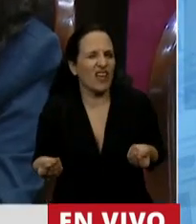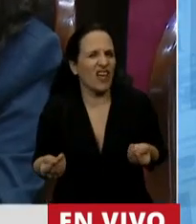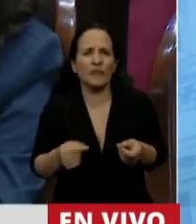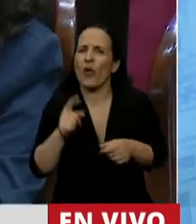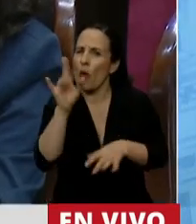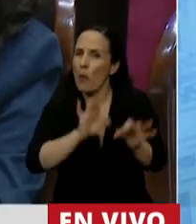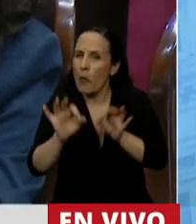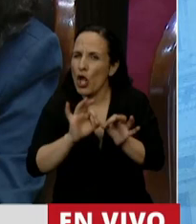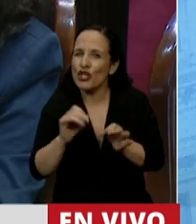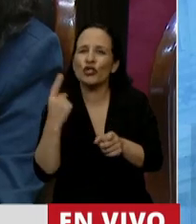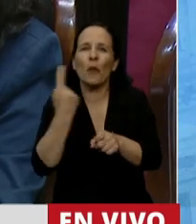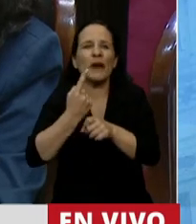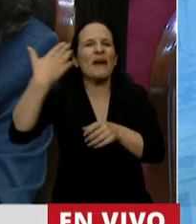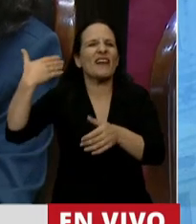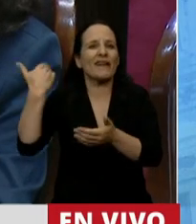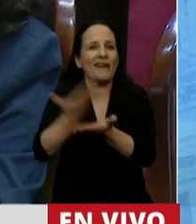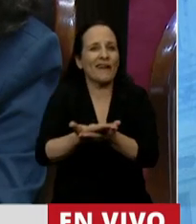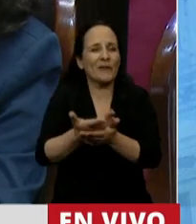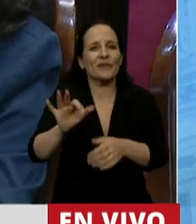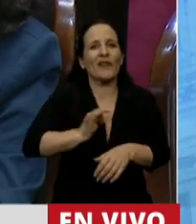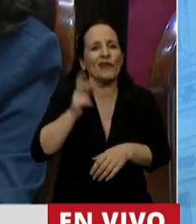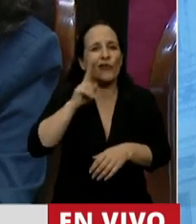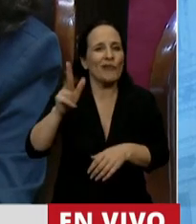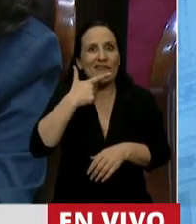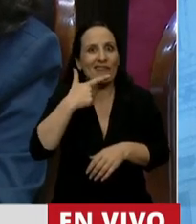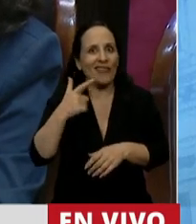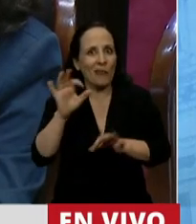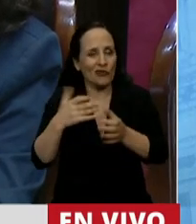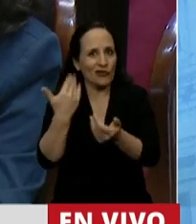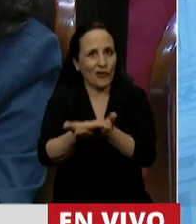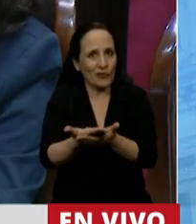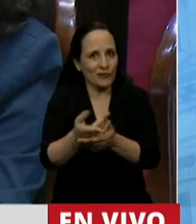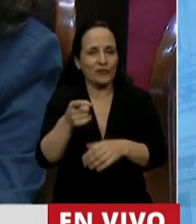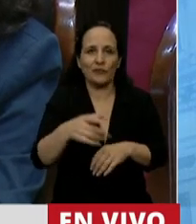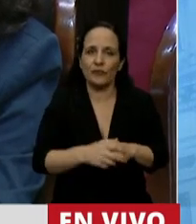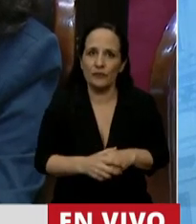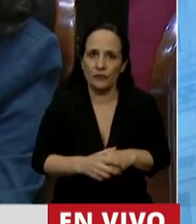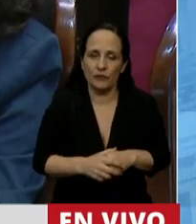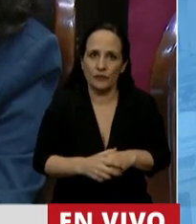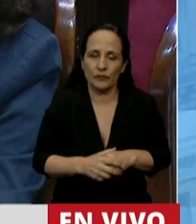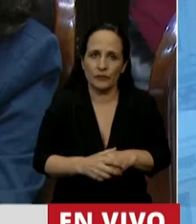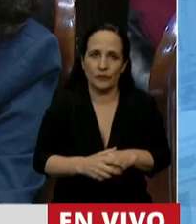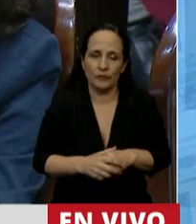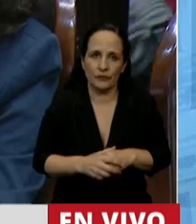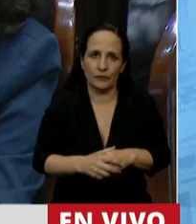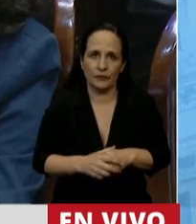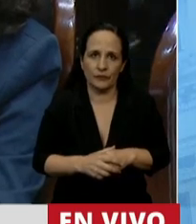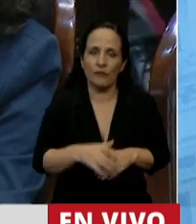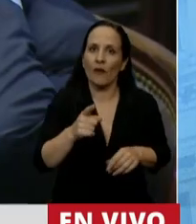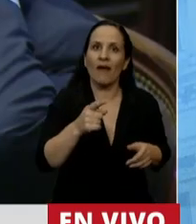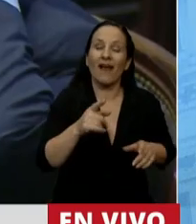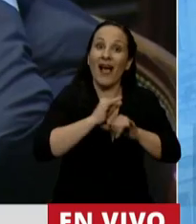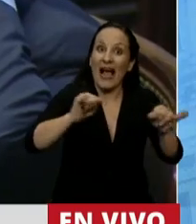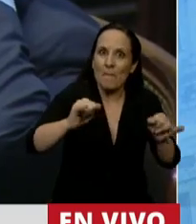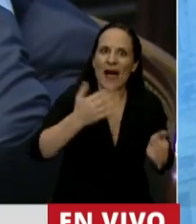proyecto que presenté cuando asumí en el año 2017. Hay que penalizar a todo aquel que hace una promesa